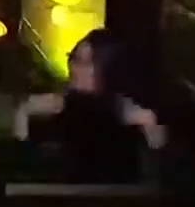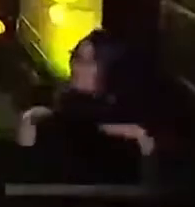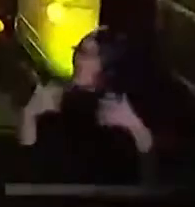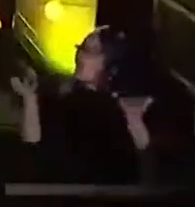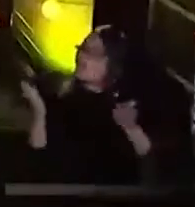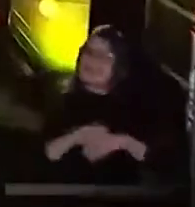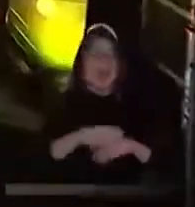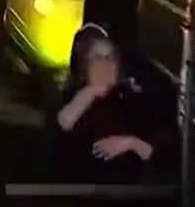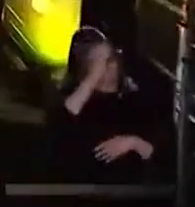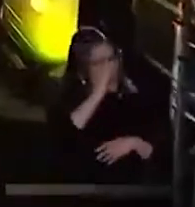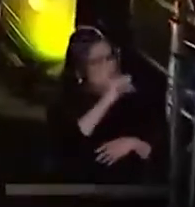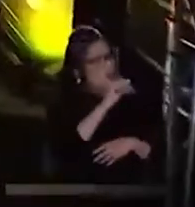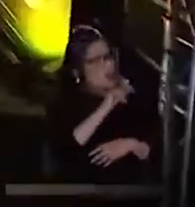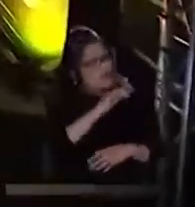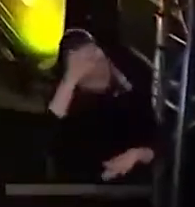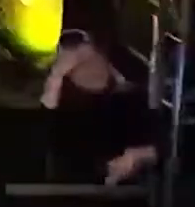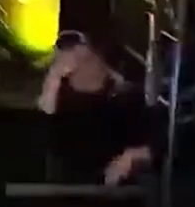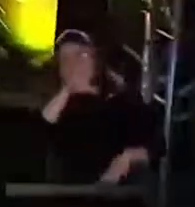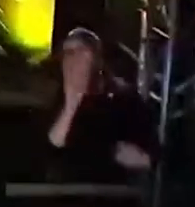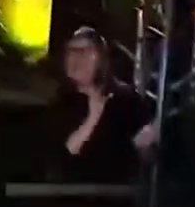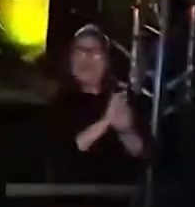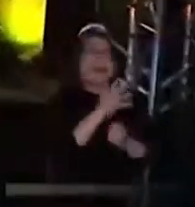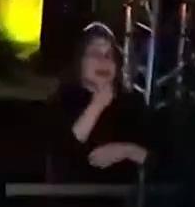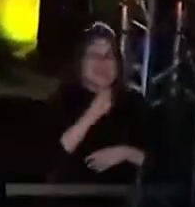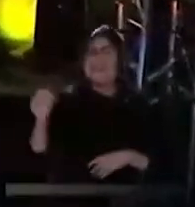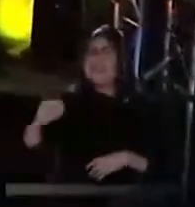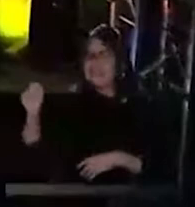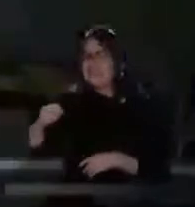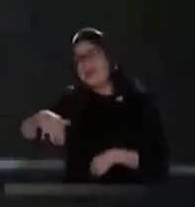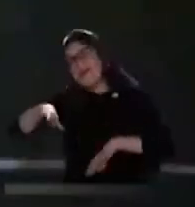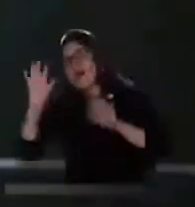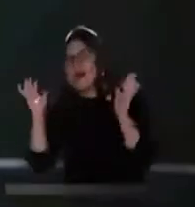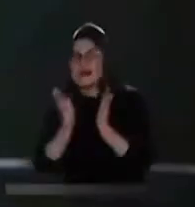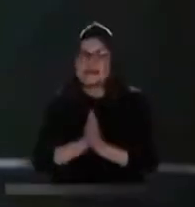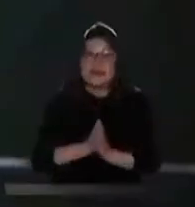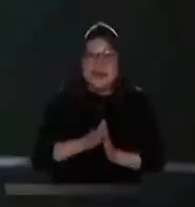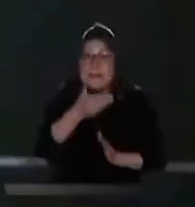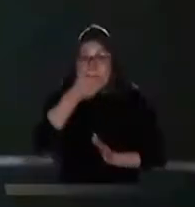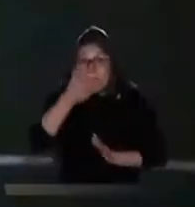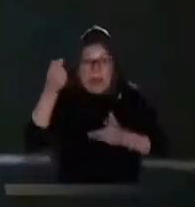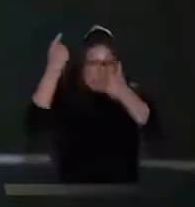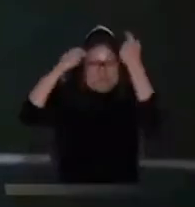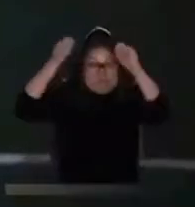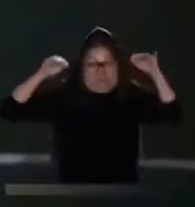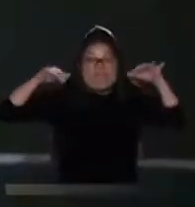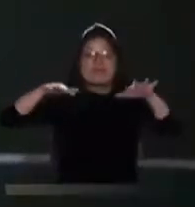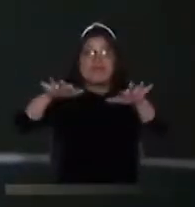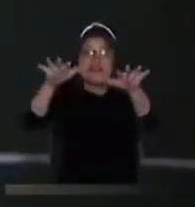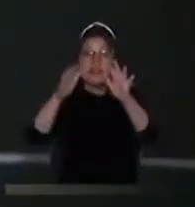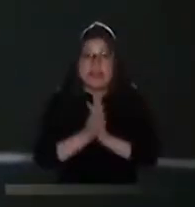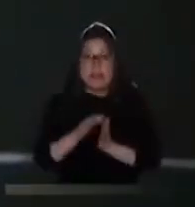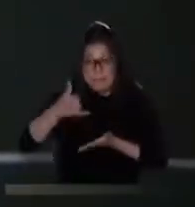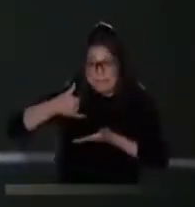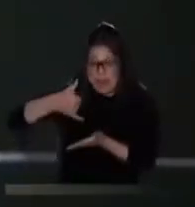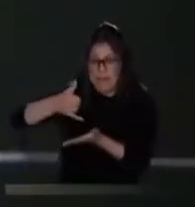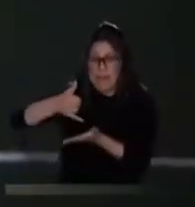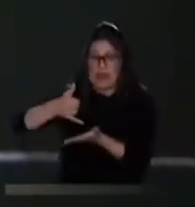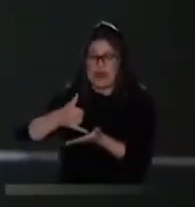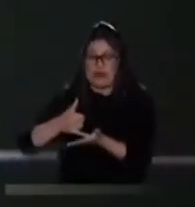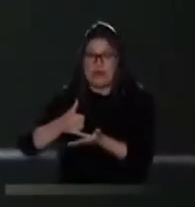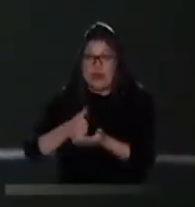inversos. Mucho. Bueno, en la mejor campaña publicitaria premiamos la